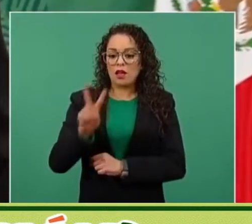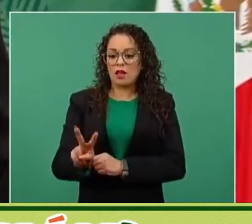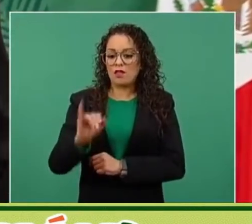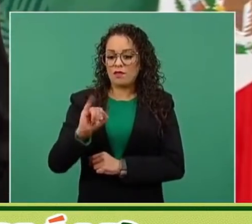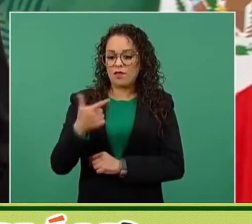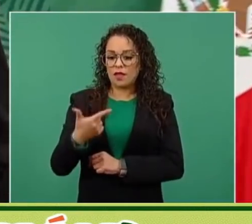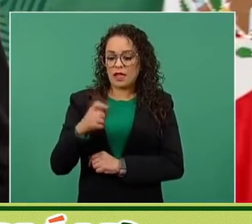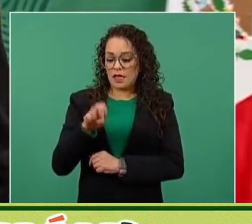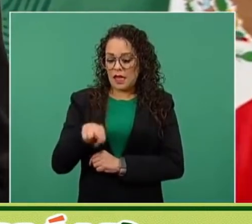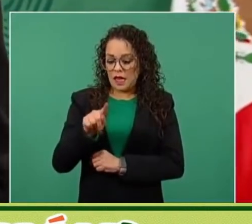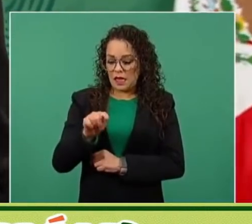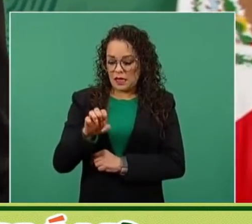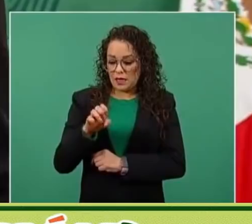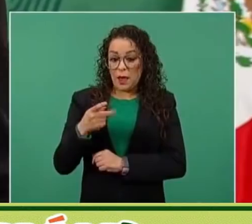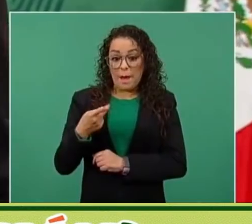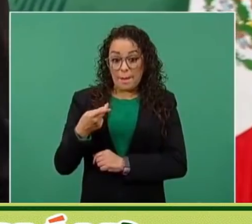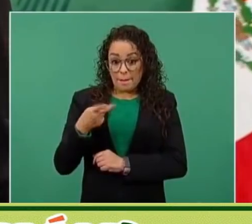hubo la demanda.